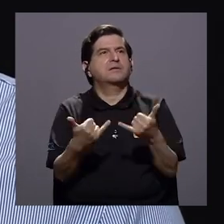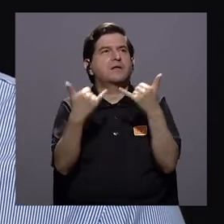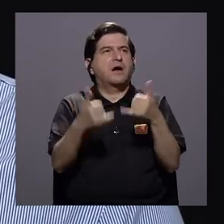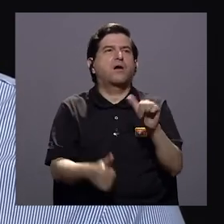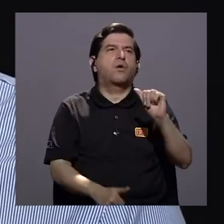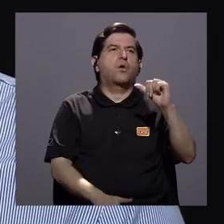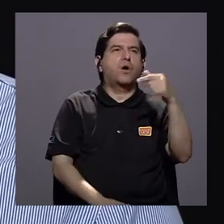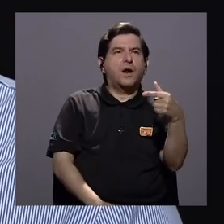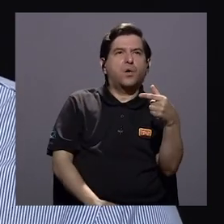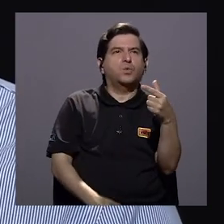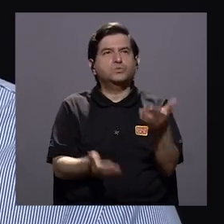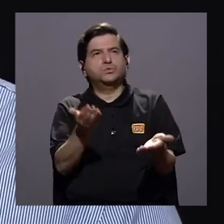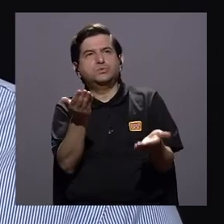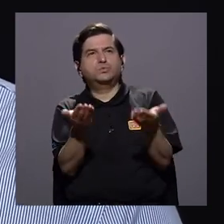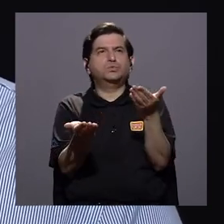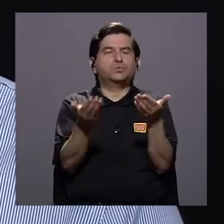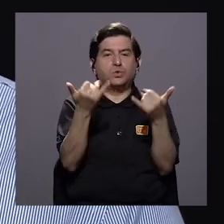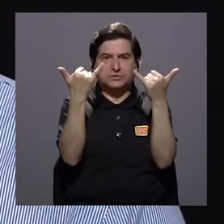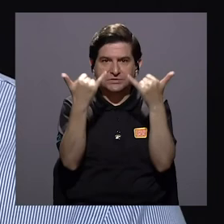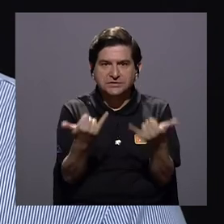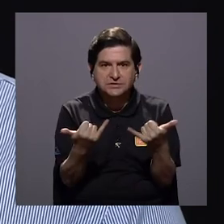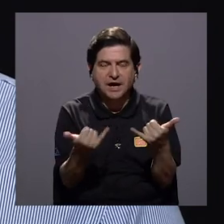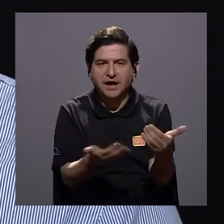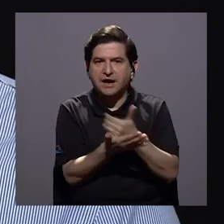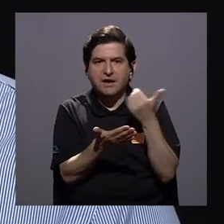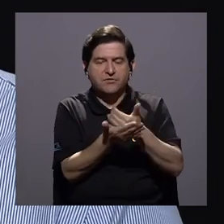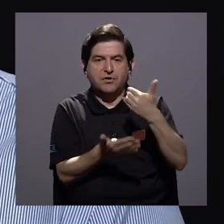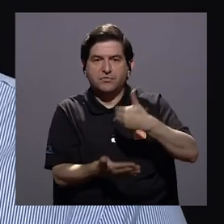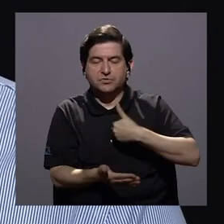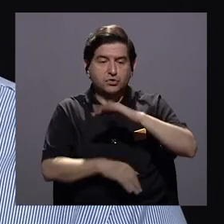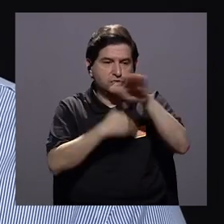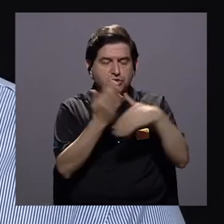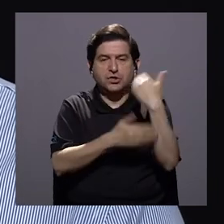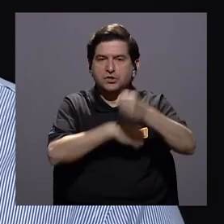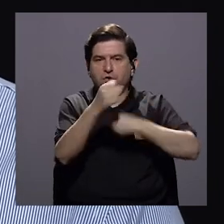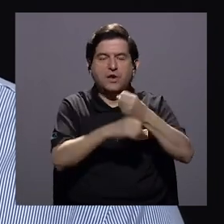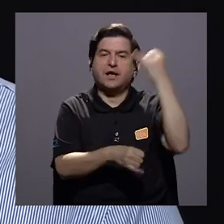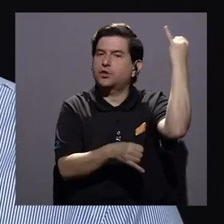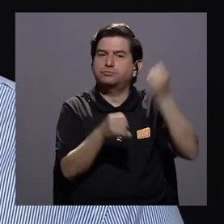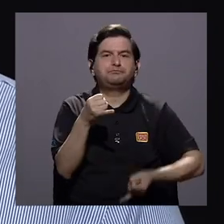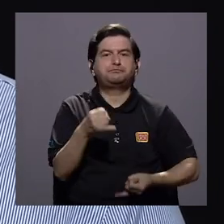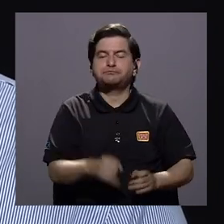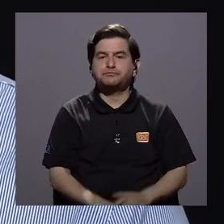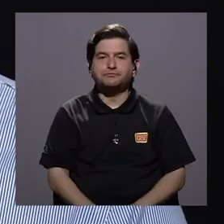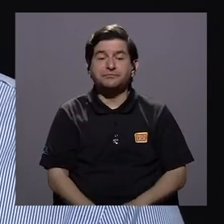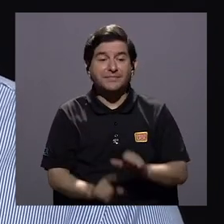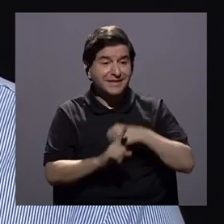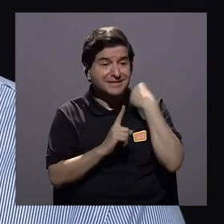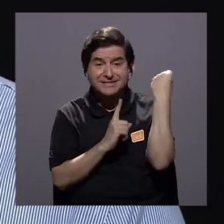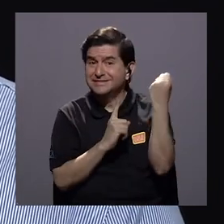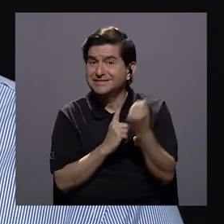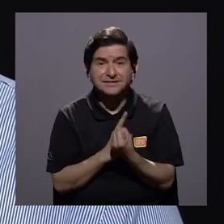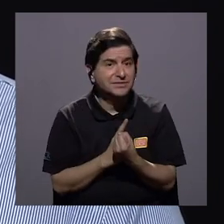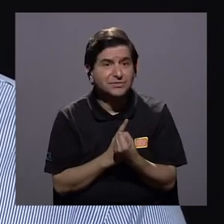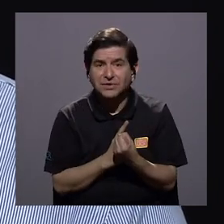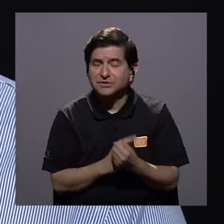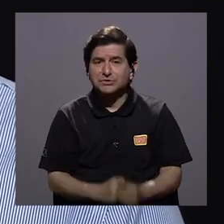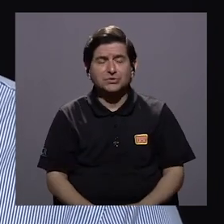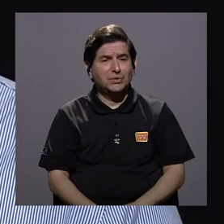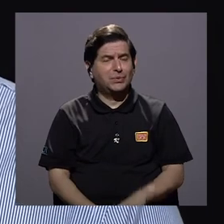va por ahí de agosto, si no me equivoco ya los recursos que teníamos para todo el año están agotados estamos en una situación